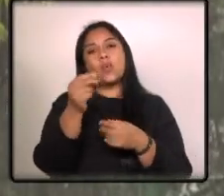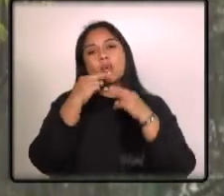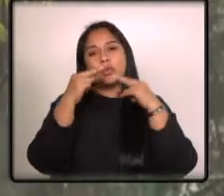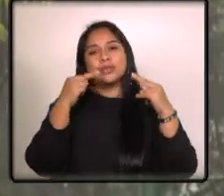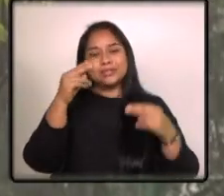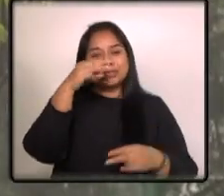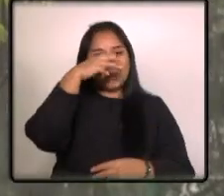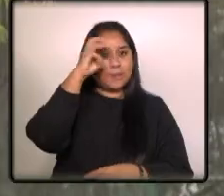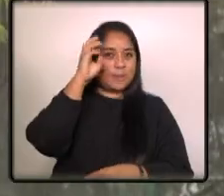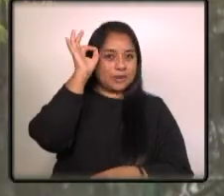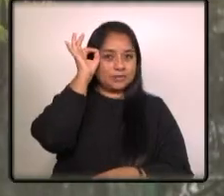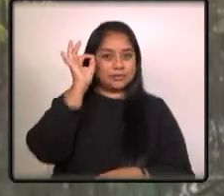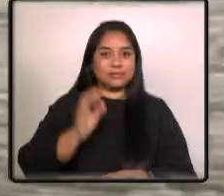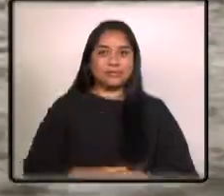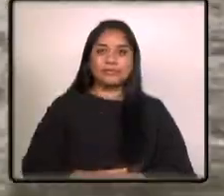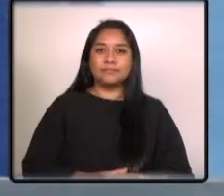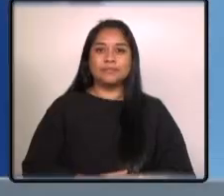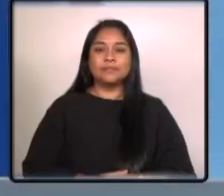Mario Antonio Chile